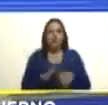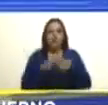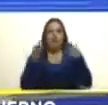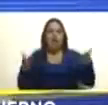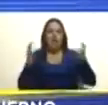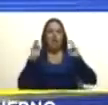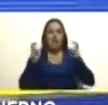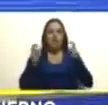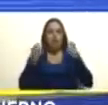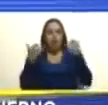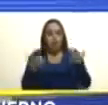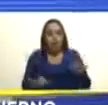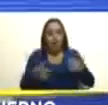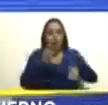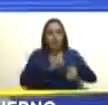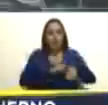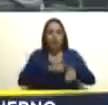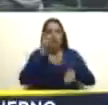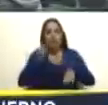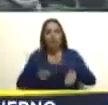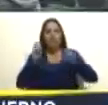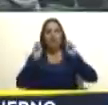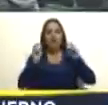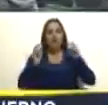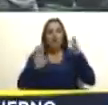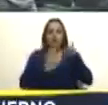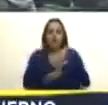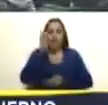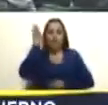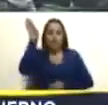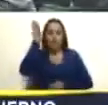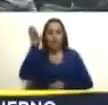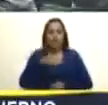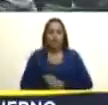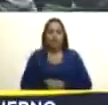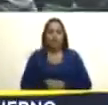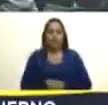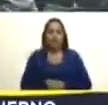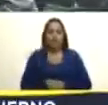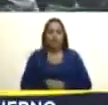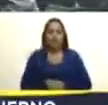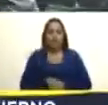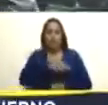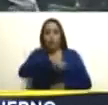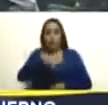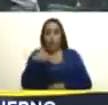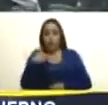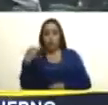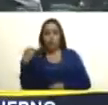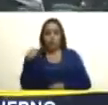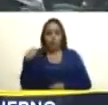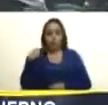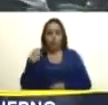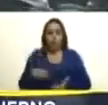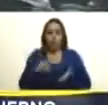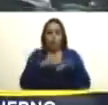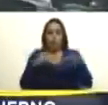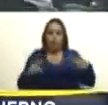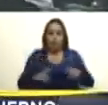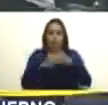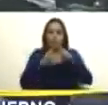presente y sobre todo sobre los grandes temas del futuro nos convocamos nos reencontramos